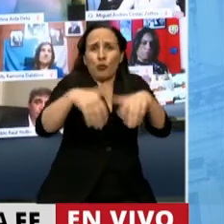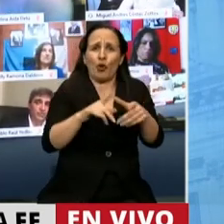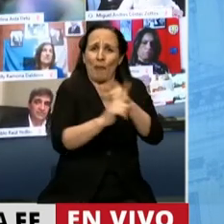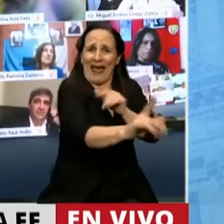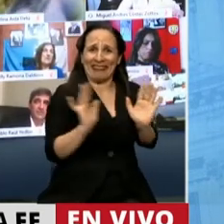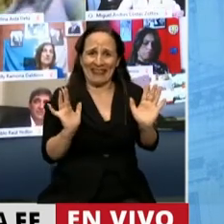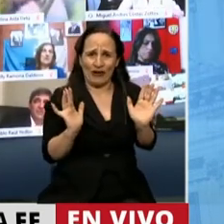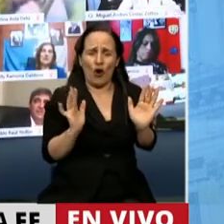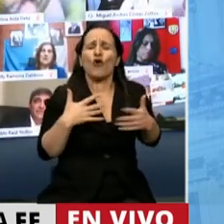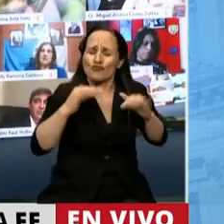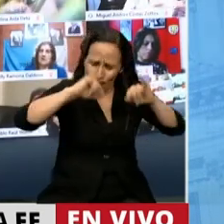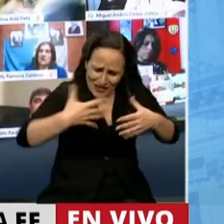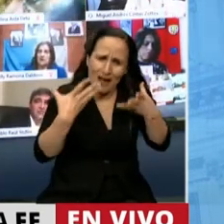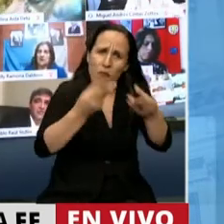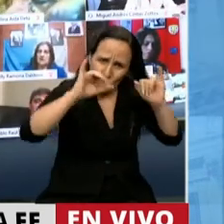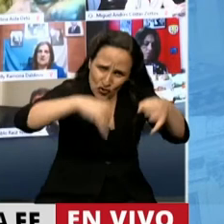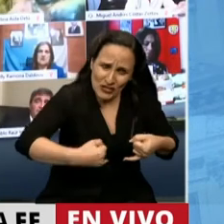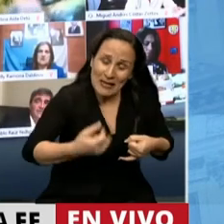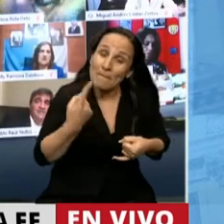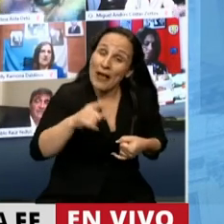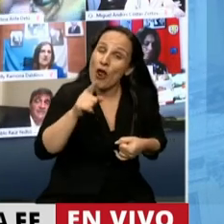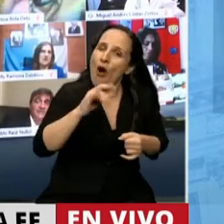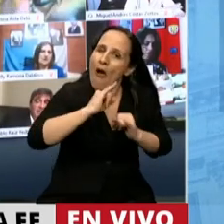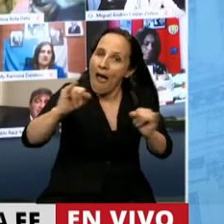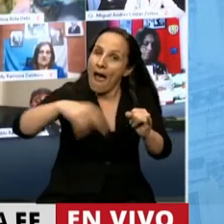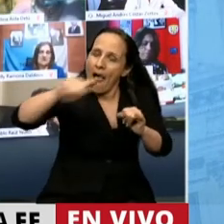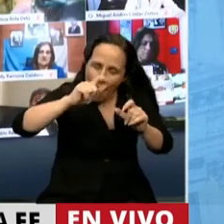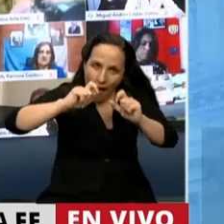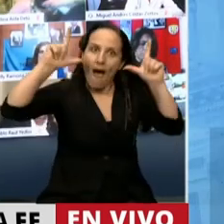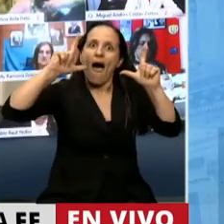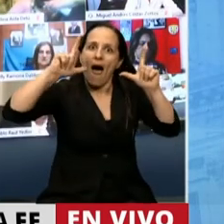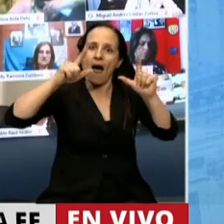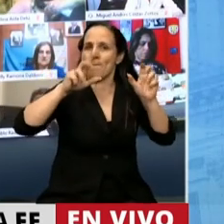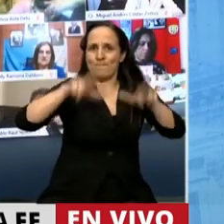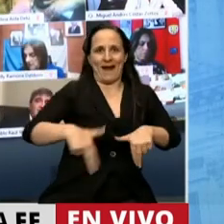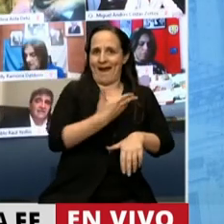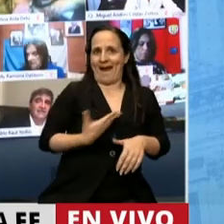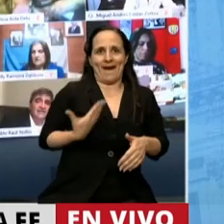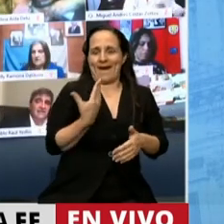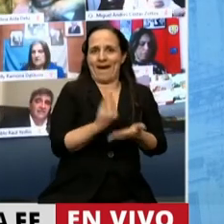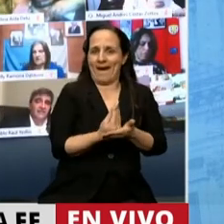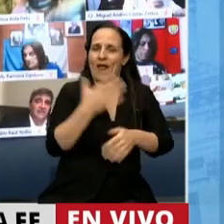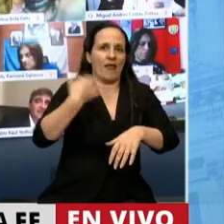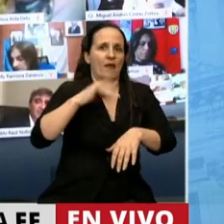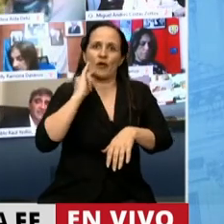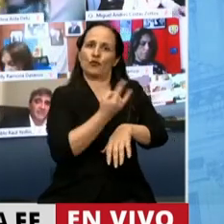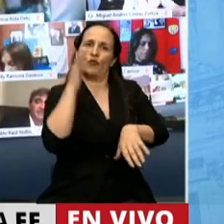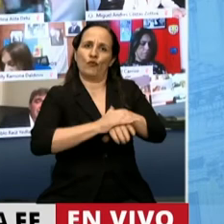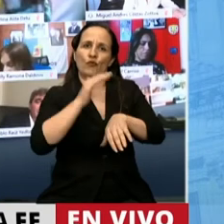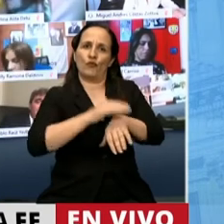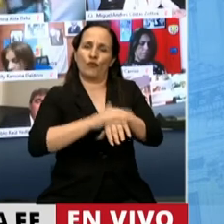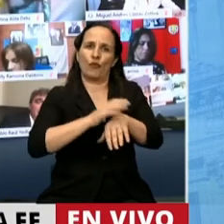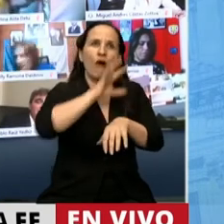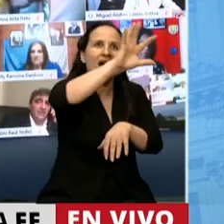muy bueno, yo acompaño esto, pero llamo la atención de que es hora que la política se haga cargo de las economías